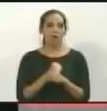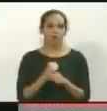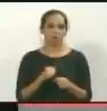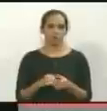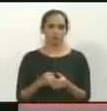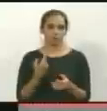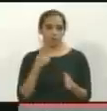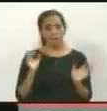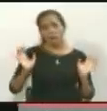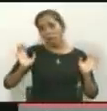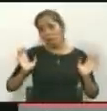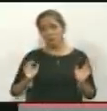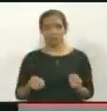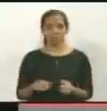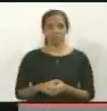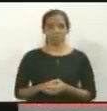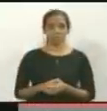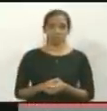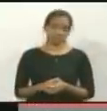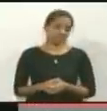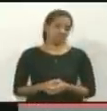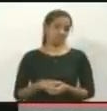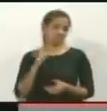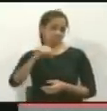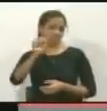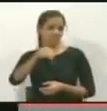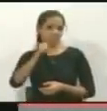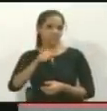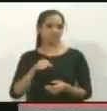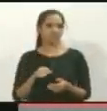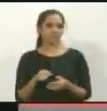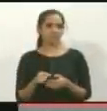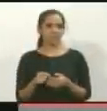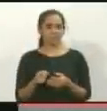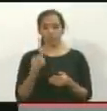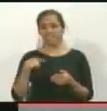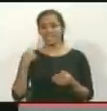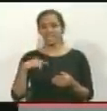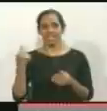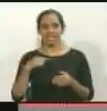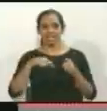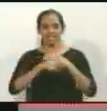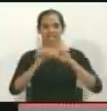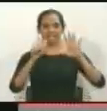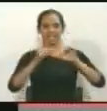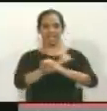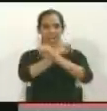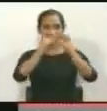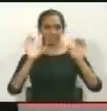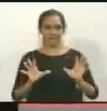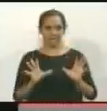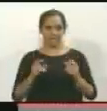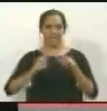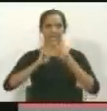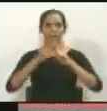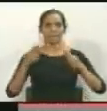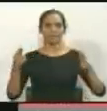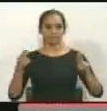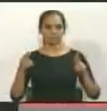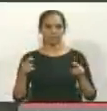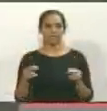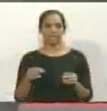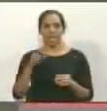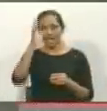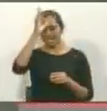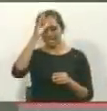yo le dije, bueno, ¿sí? Entonces me dijo que tenía que estar a las 10 de la mañana en La Paz, en La Gallera.